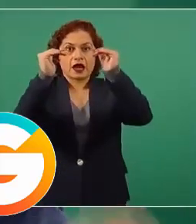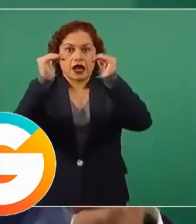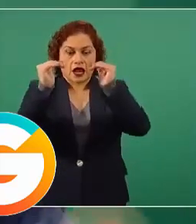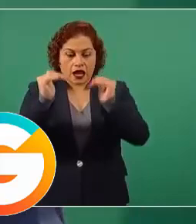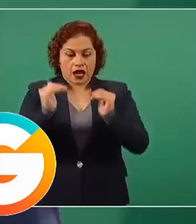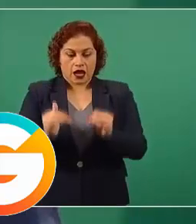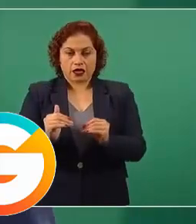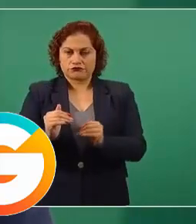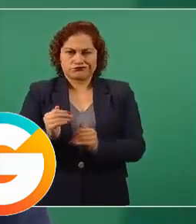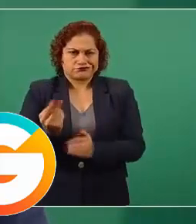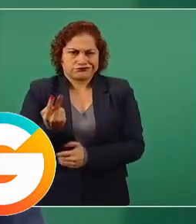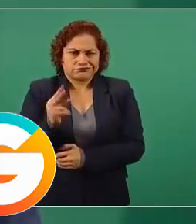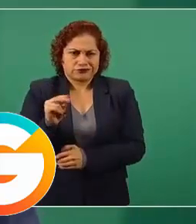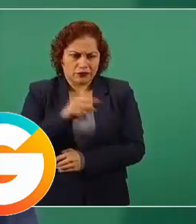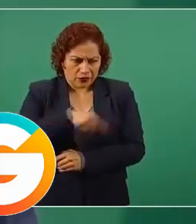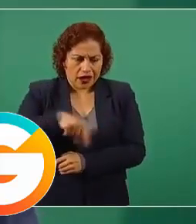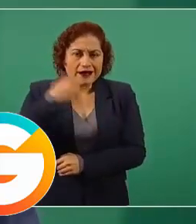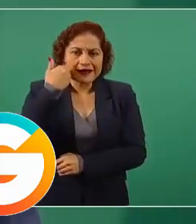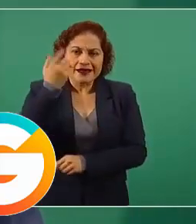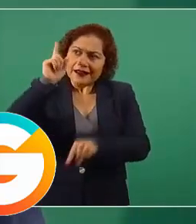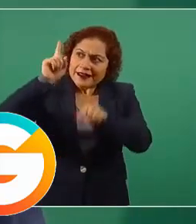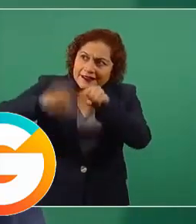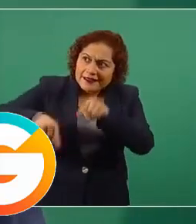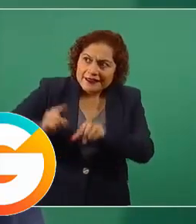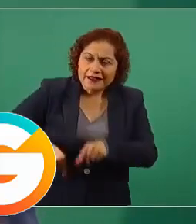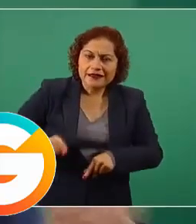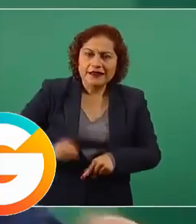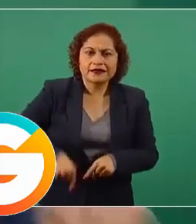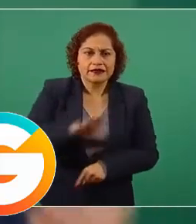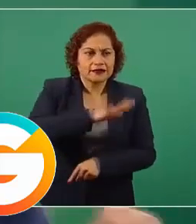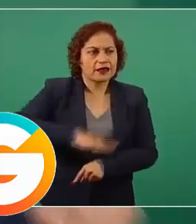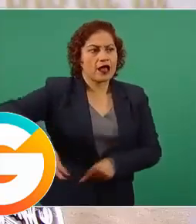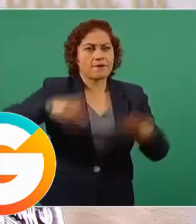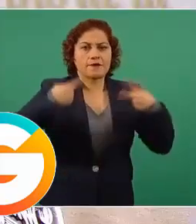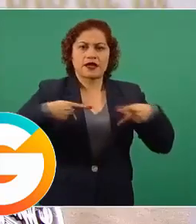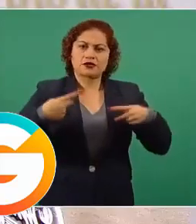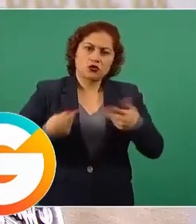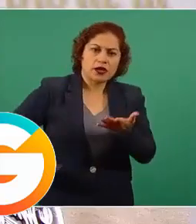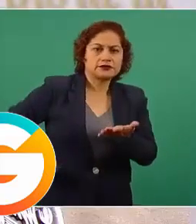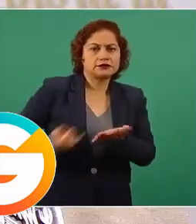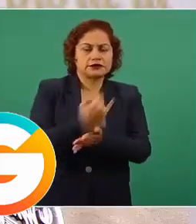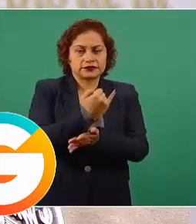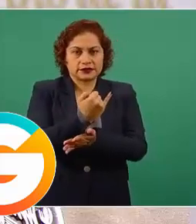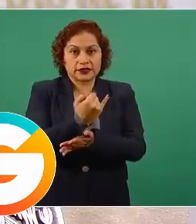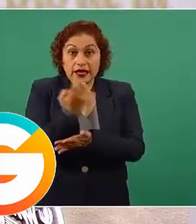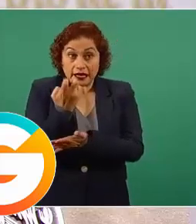el poder en sus manos, las riendas del poder en sus manos.